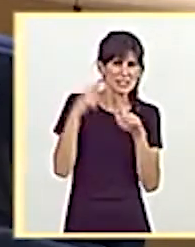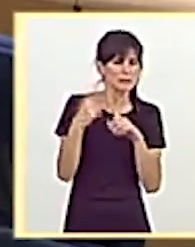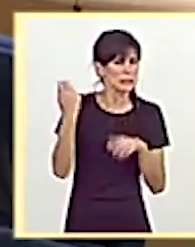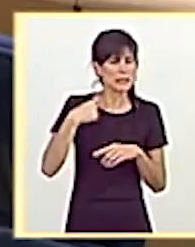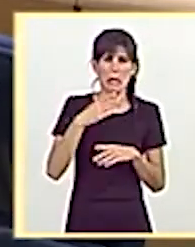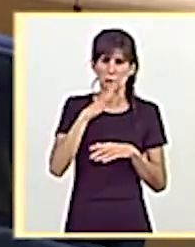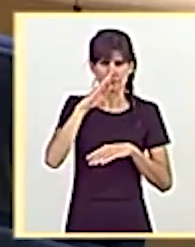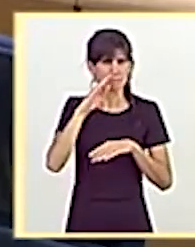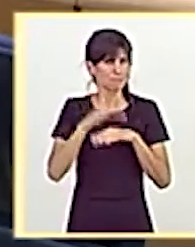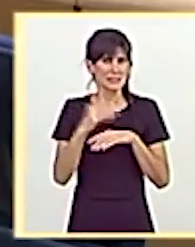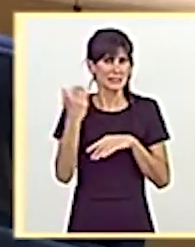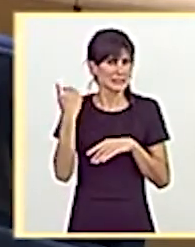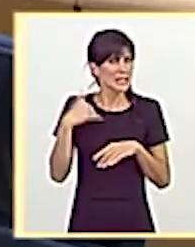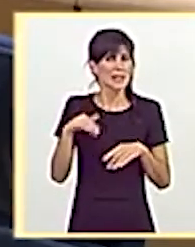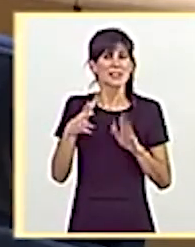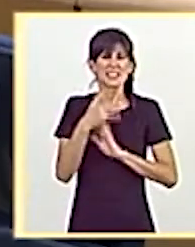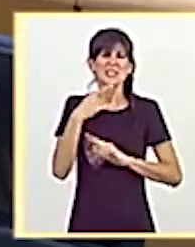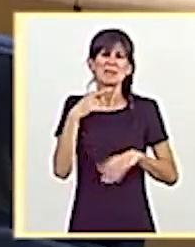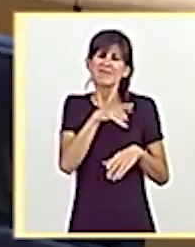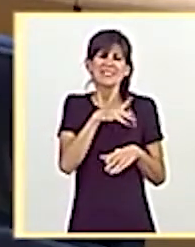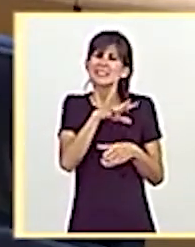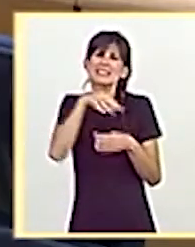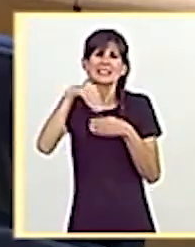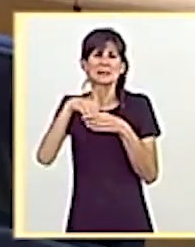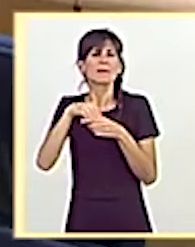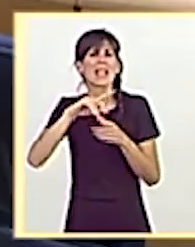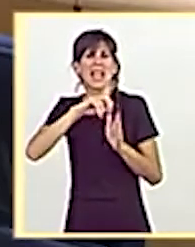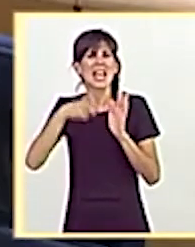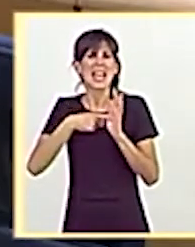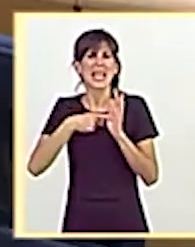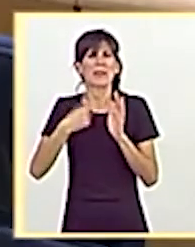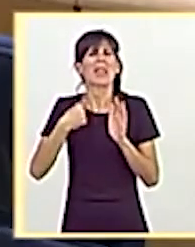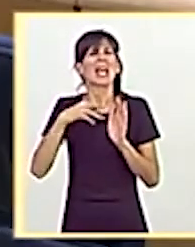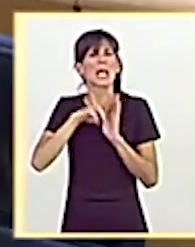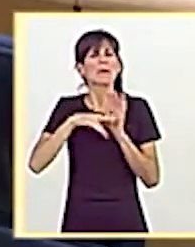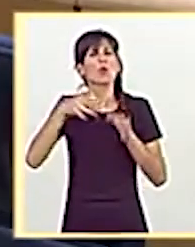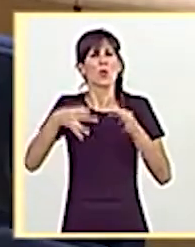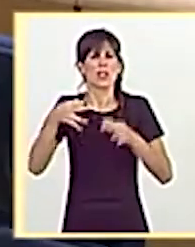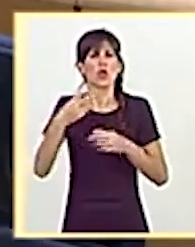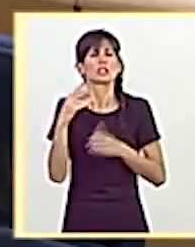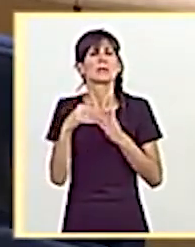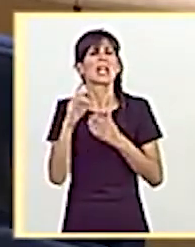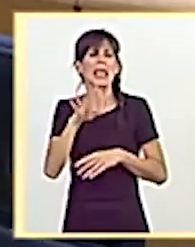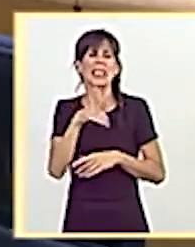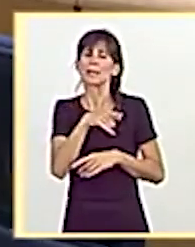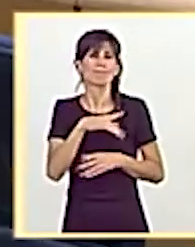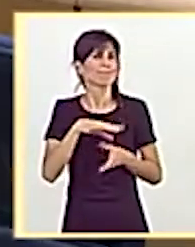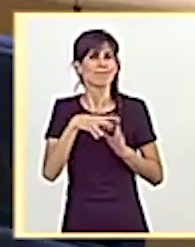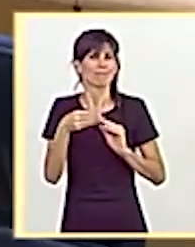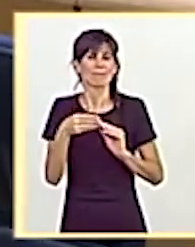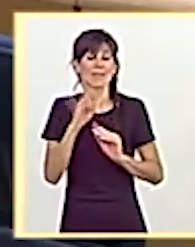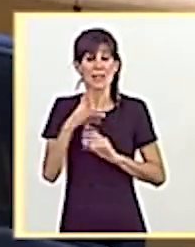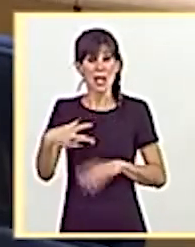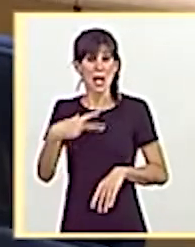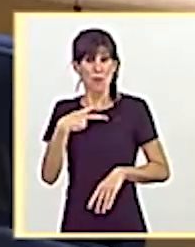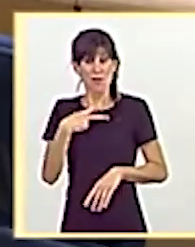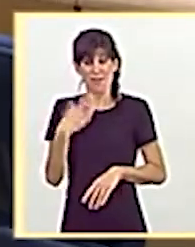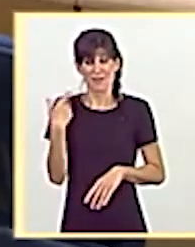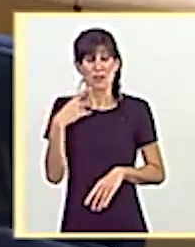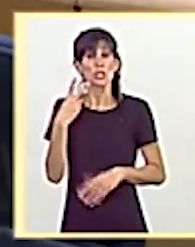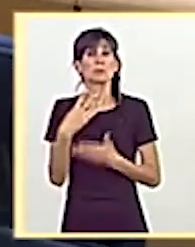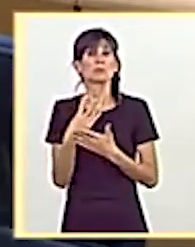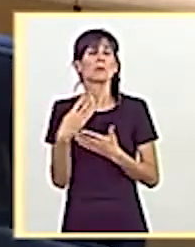este no fue adaptado la recogida en la Ley de Régimen Jurídico del Sector Público de 2015. Y la Abogacía del Estado, en 2019,